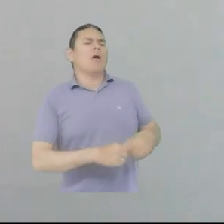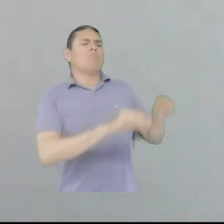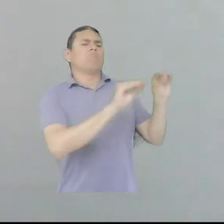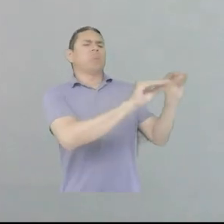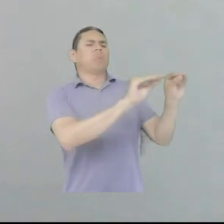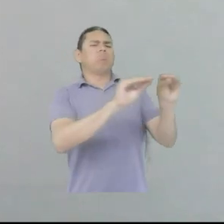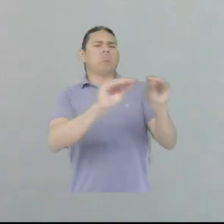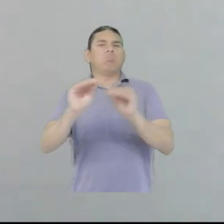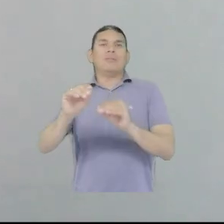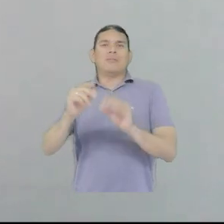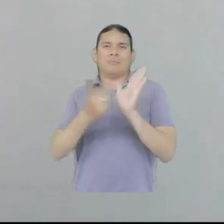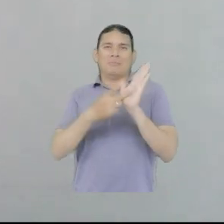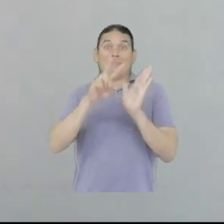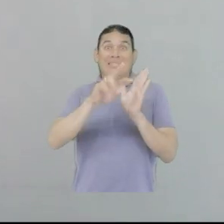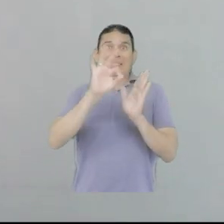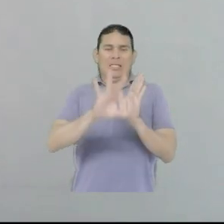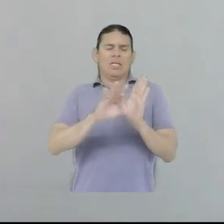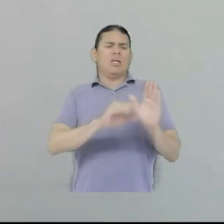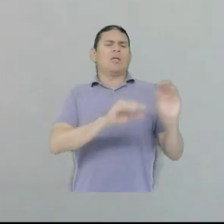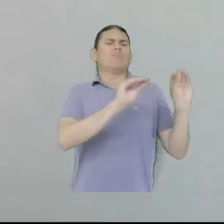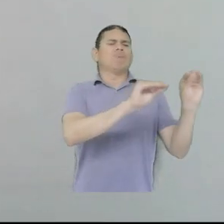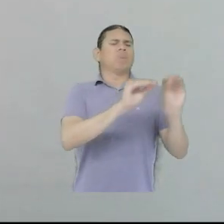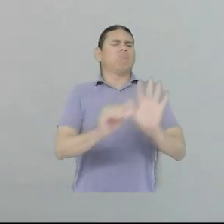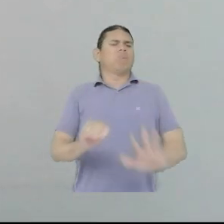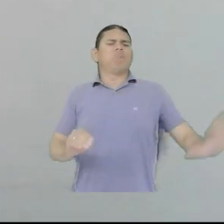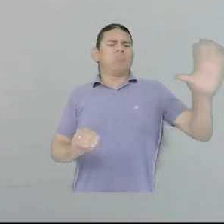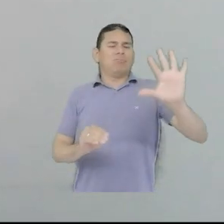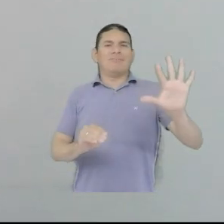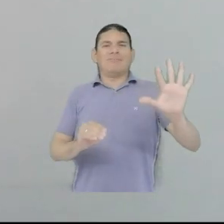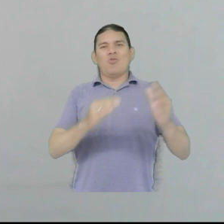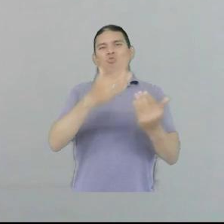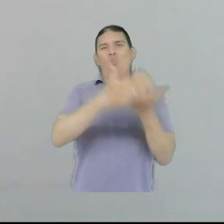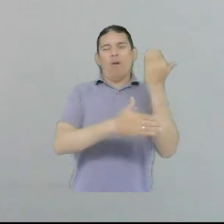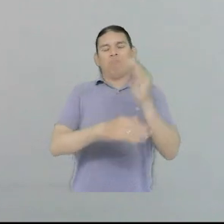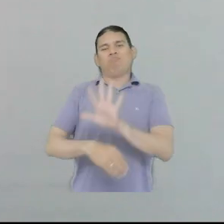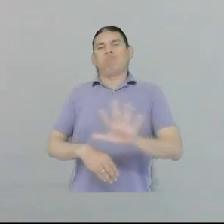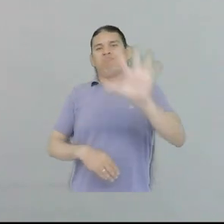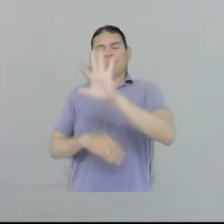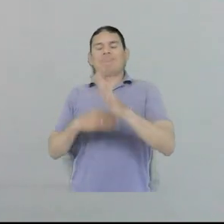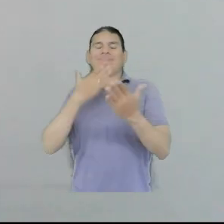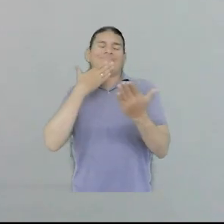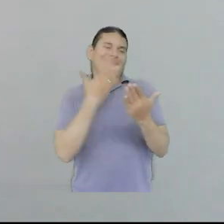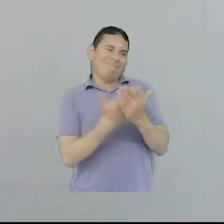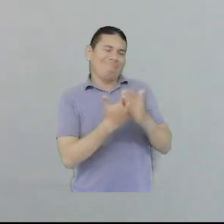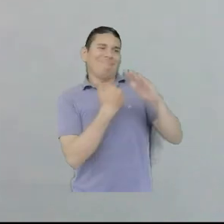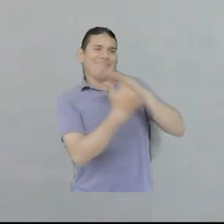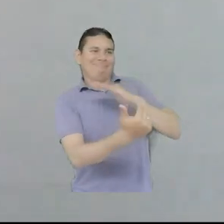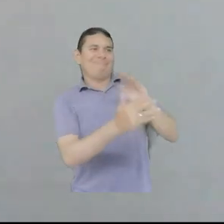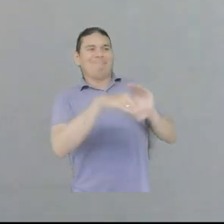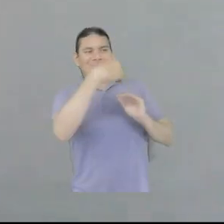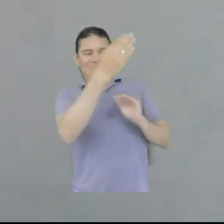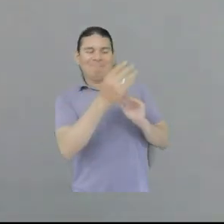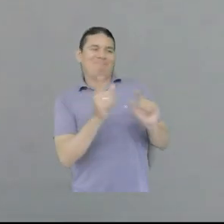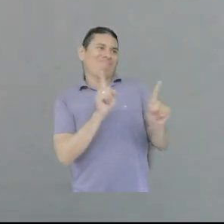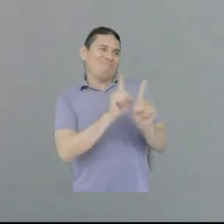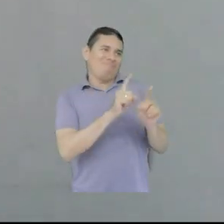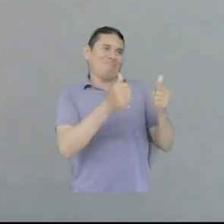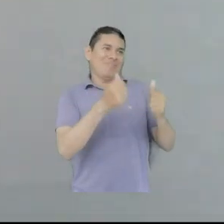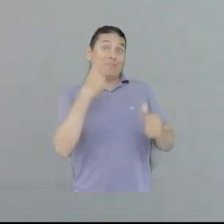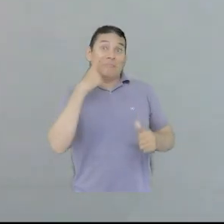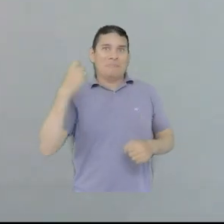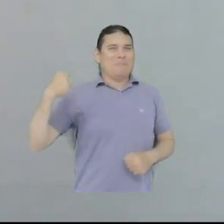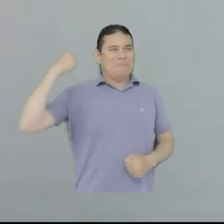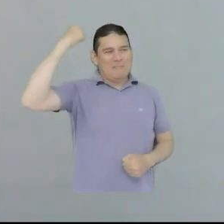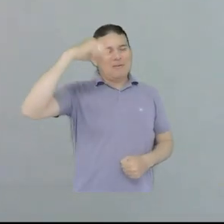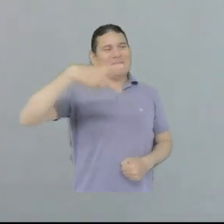audiencia que en este tiempo que nos queda del año y de proyecto vamos a llegar a estos dos nuevos departamentos y muchas gracias por la invitación